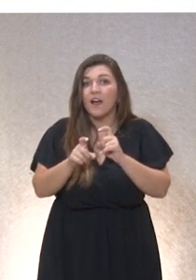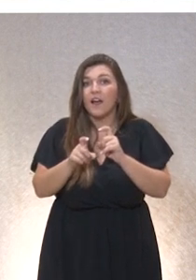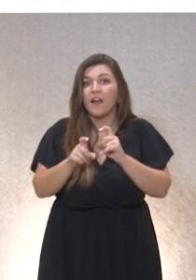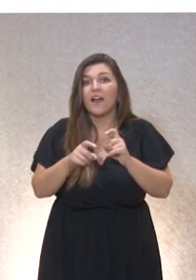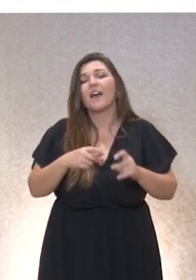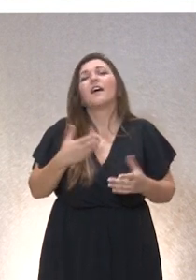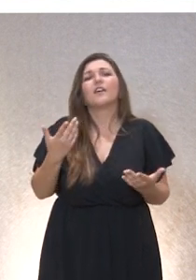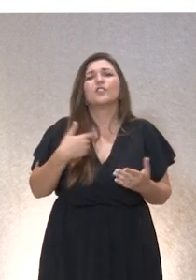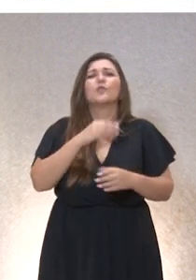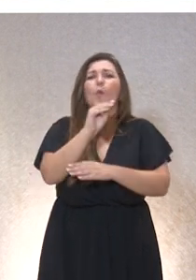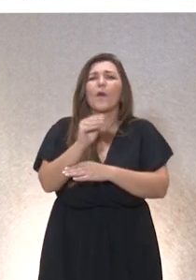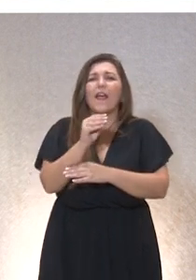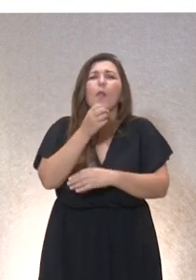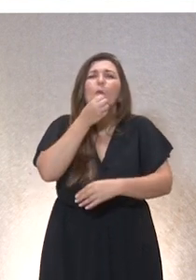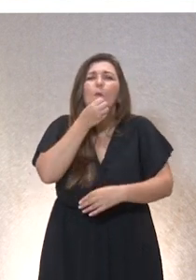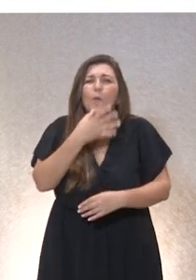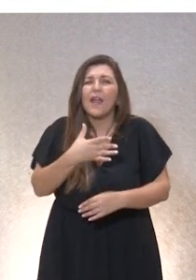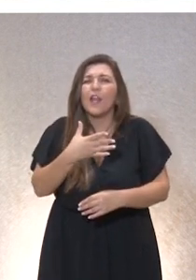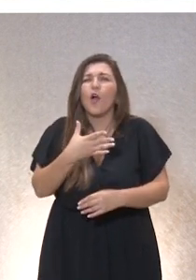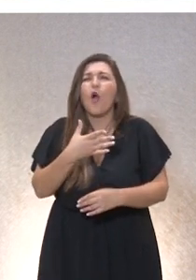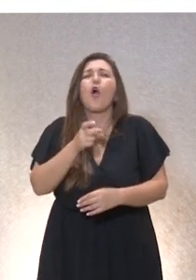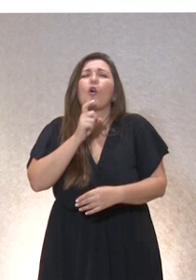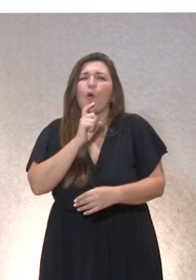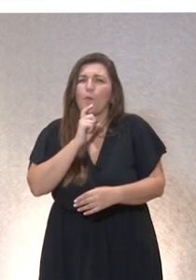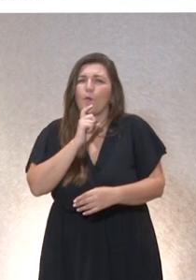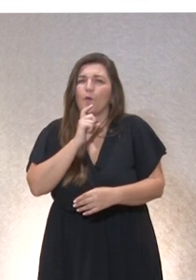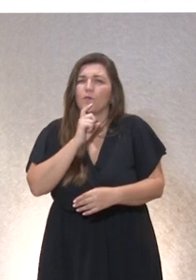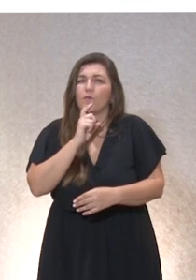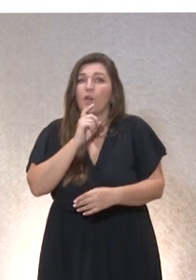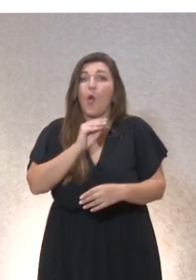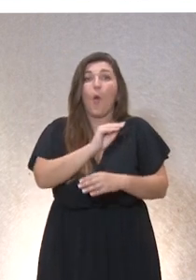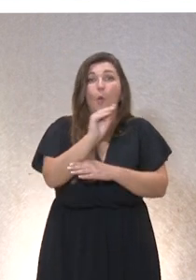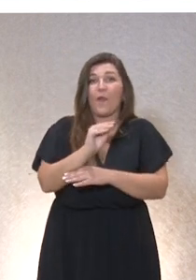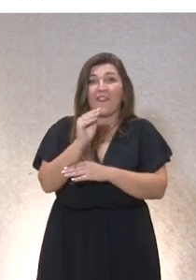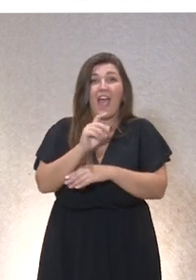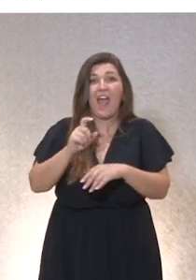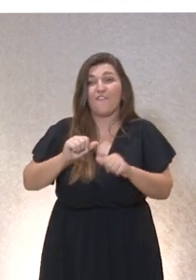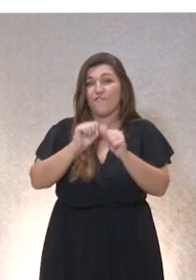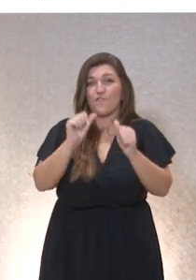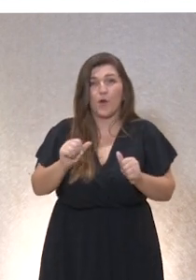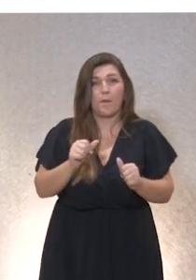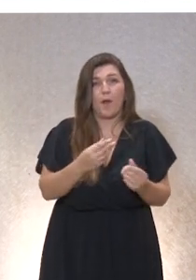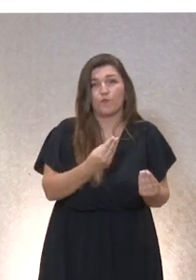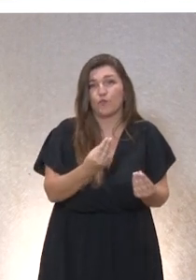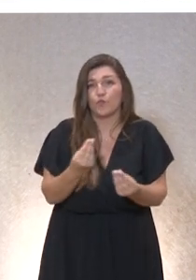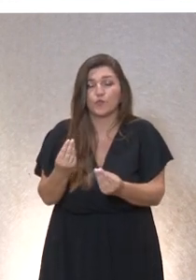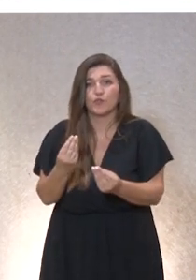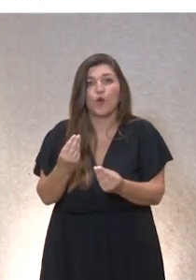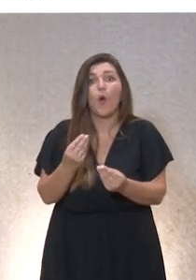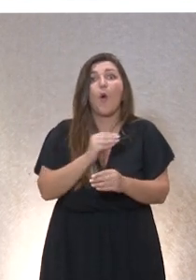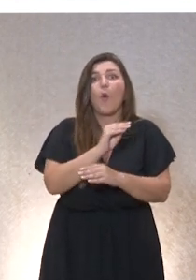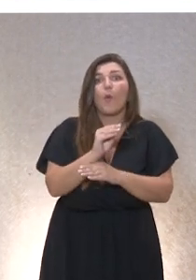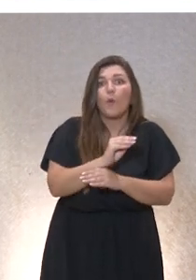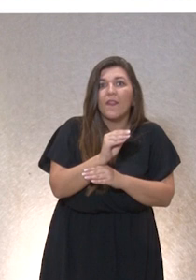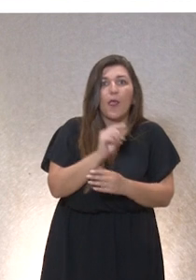que un cuidado sea bueno. porque hay muchas formas de cuidar. Hay un cuidado inmediato, hay un cuidado pre-reflexivo,